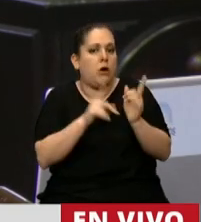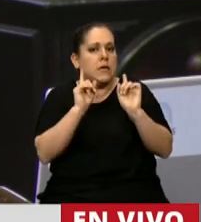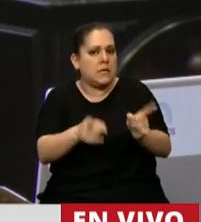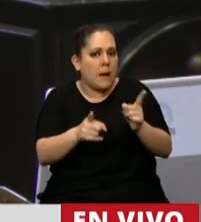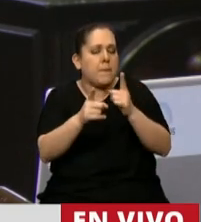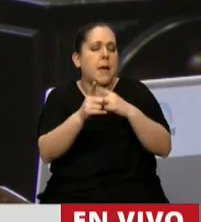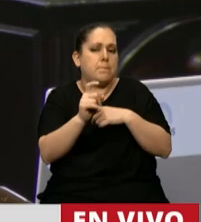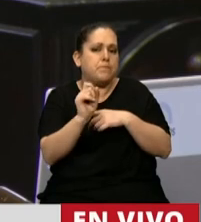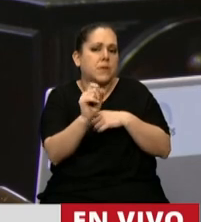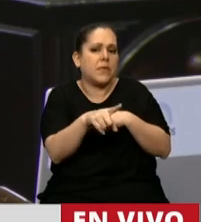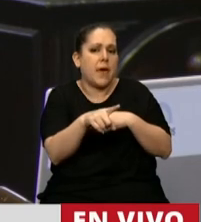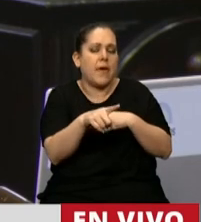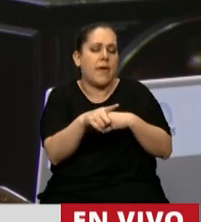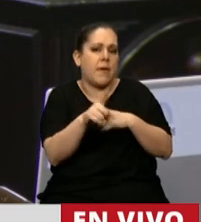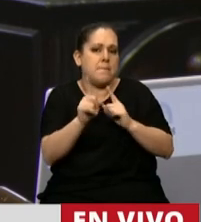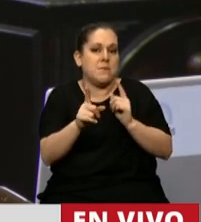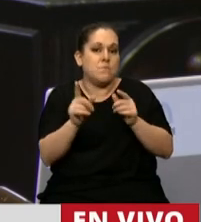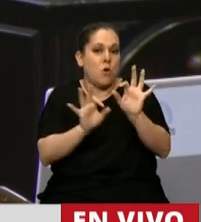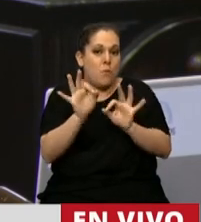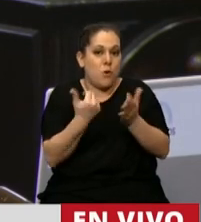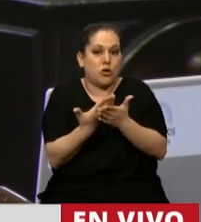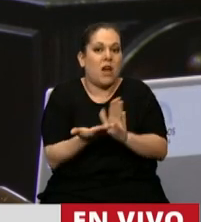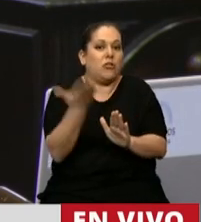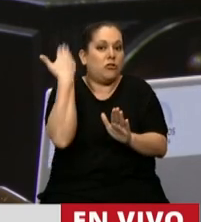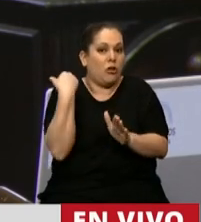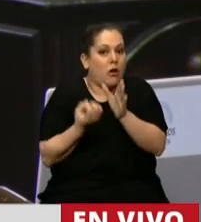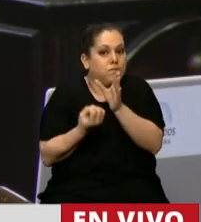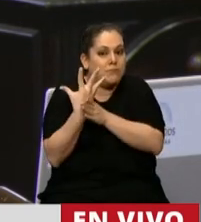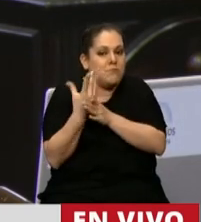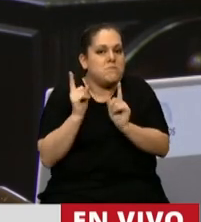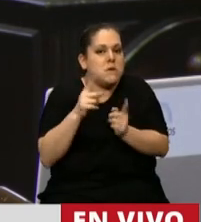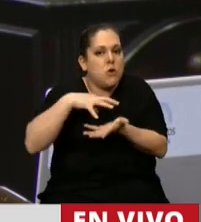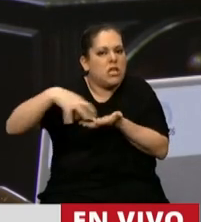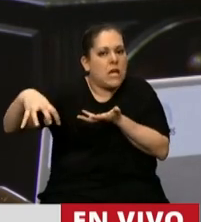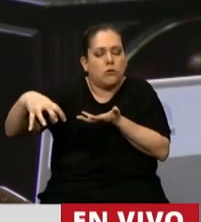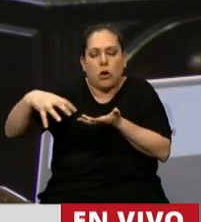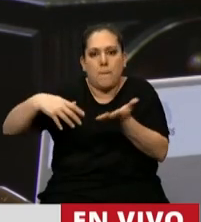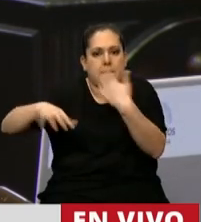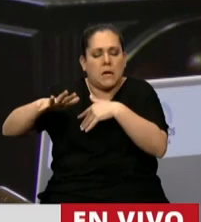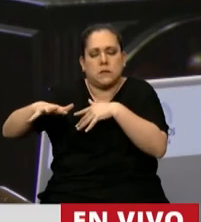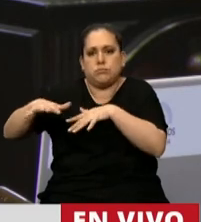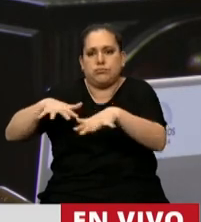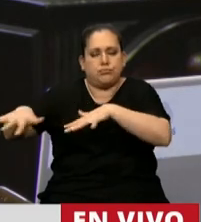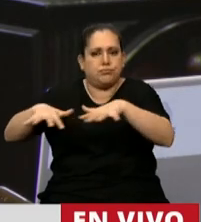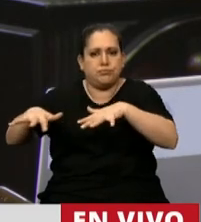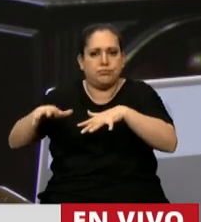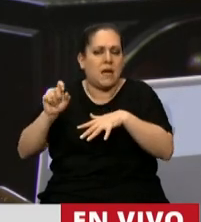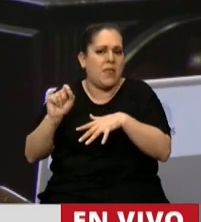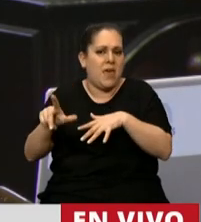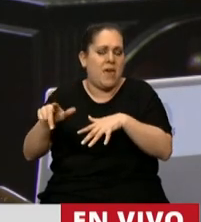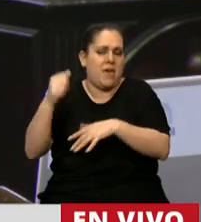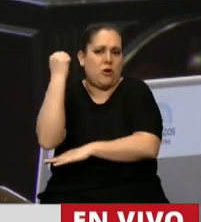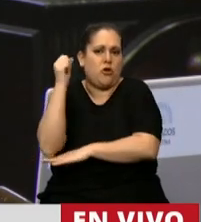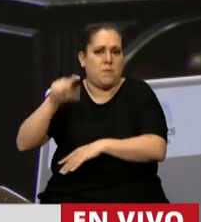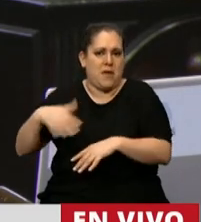aspectos que, como en el espíritu original, reclama especialmente el sector más dinámico, uno de los más dinámicos de la